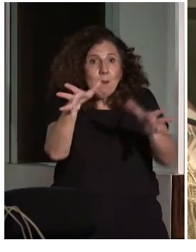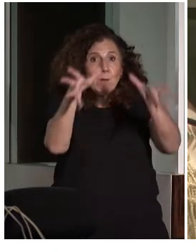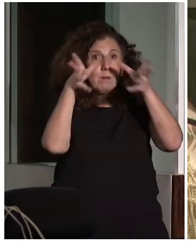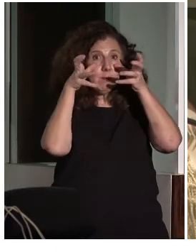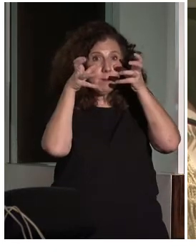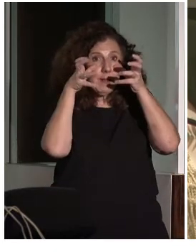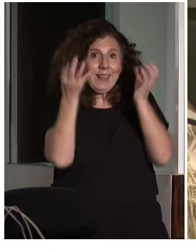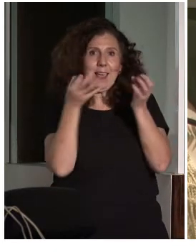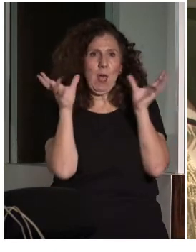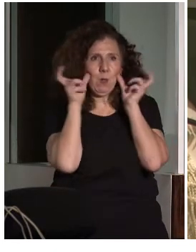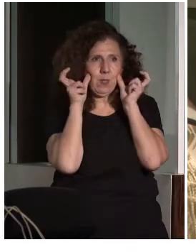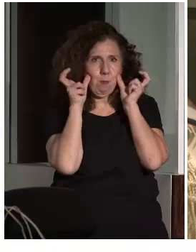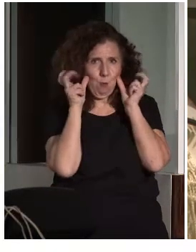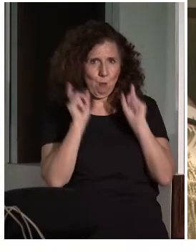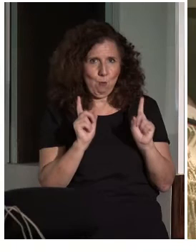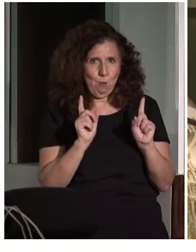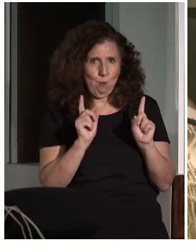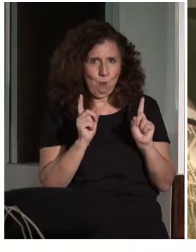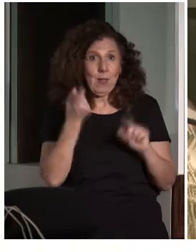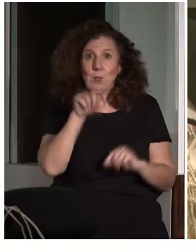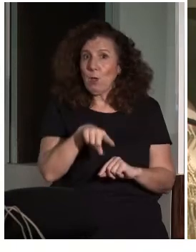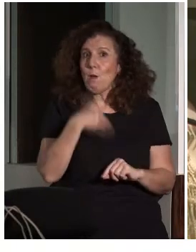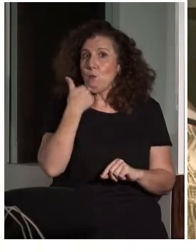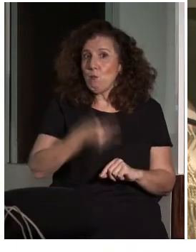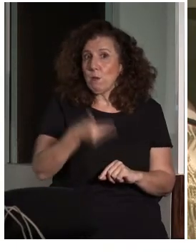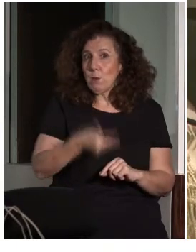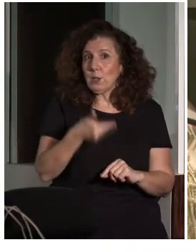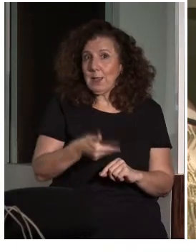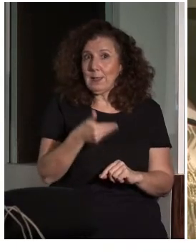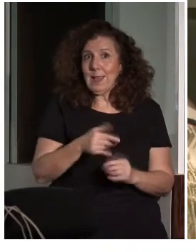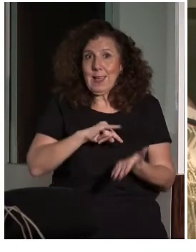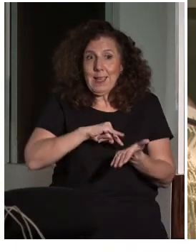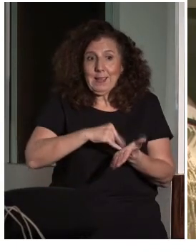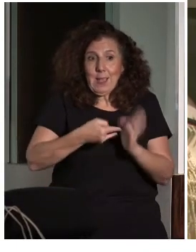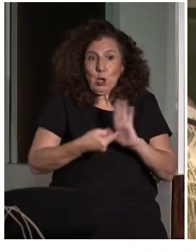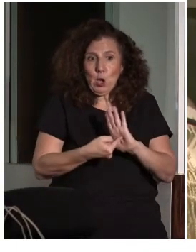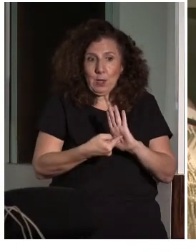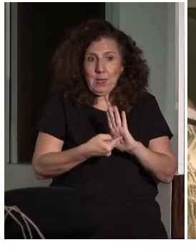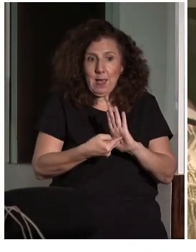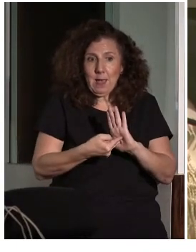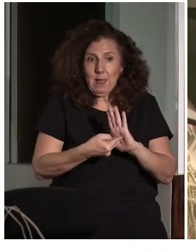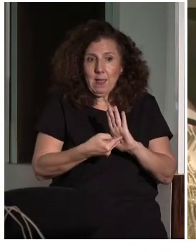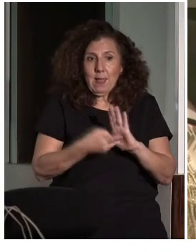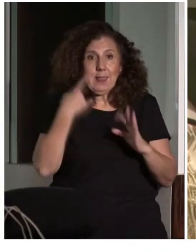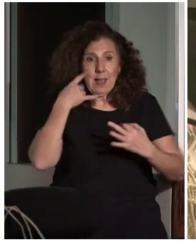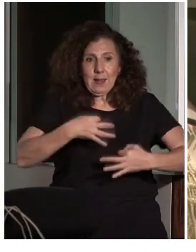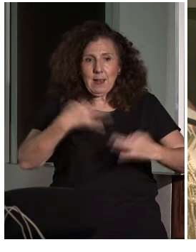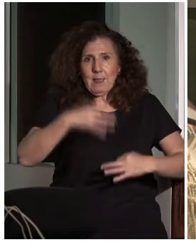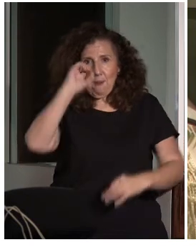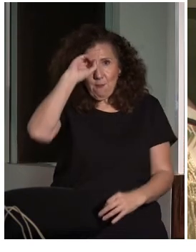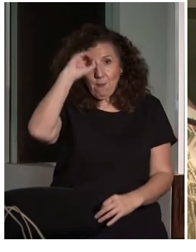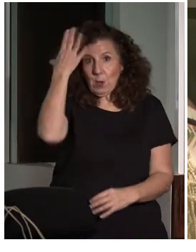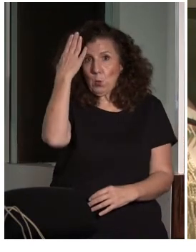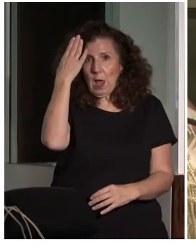auditivos. Con lo cual, es muy importante que esas tecnologías de realidad virtual estén presentes.